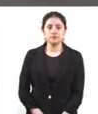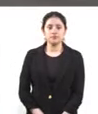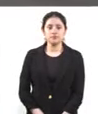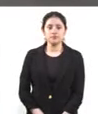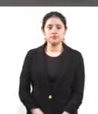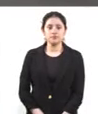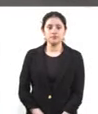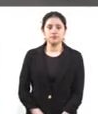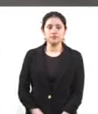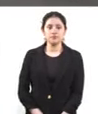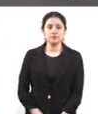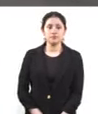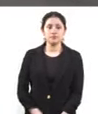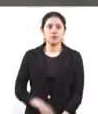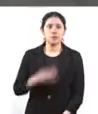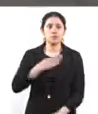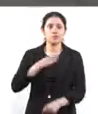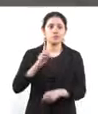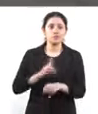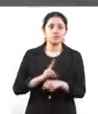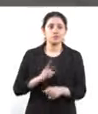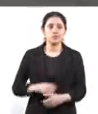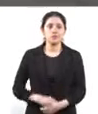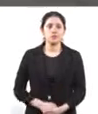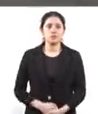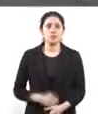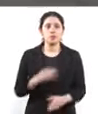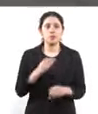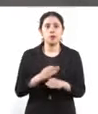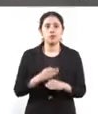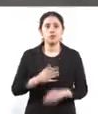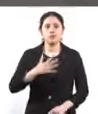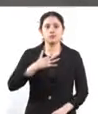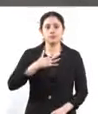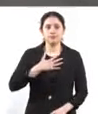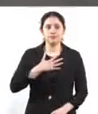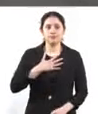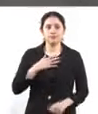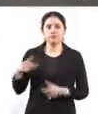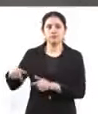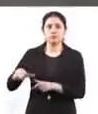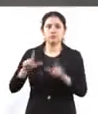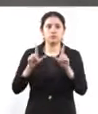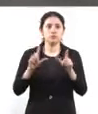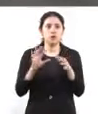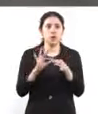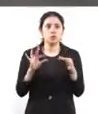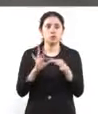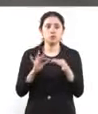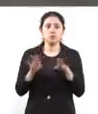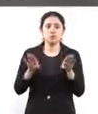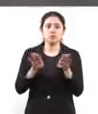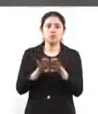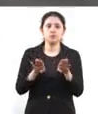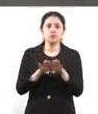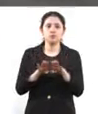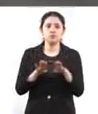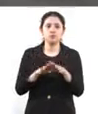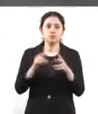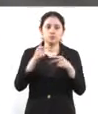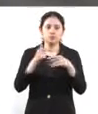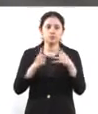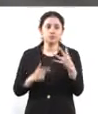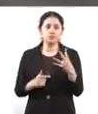Buenos días, les voy a explicar cómo funciona la cartelera. supuesto, esto es un desarrollo